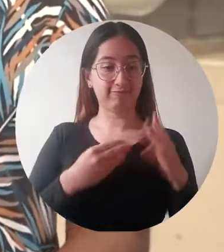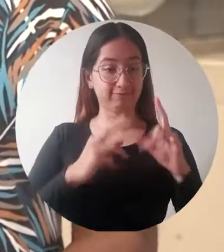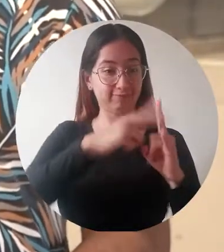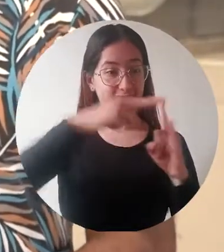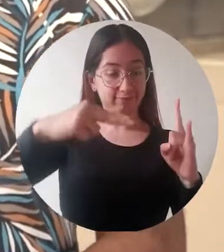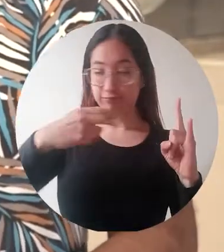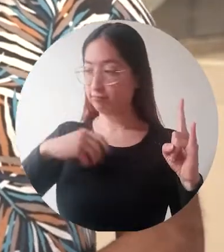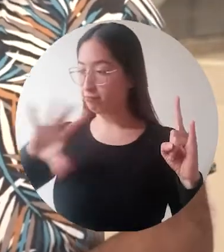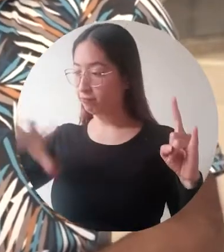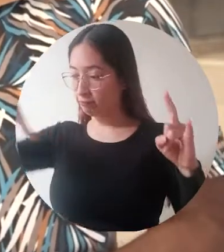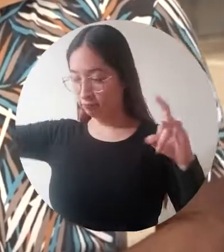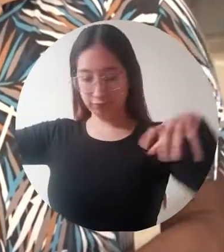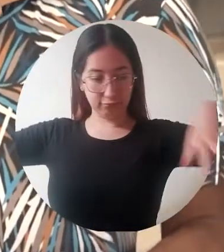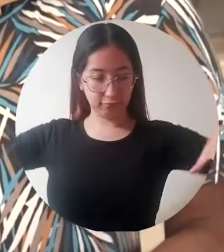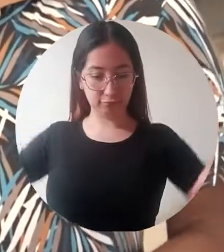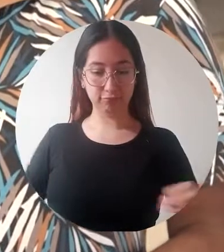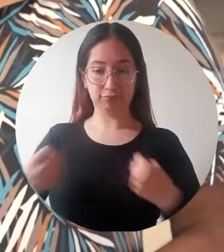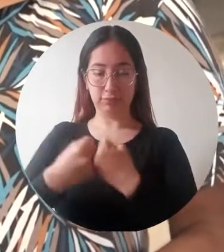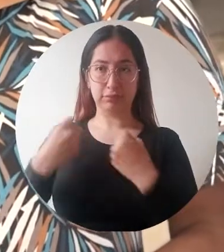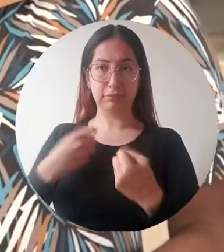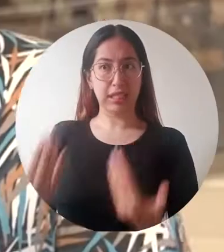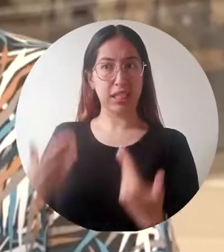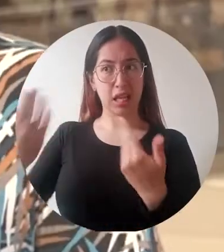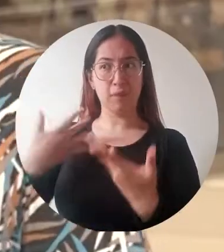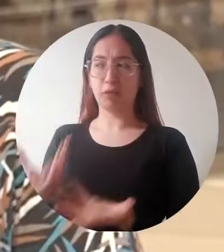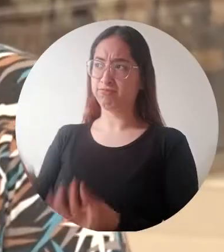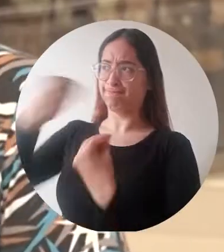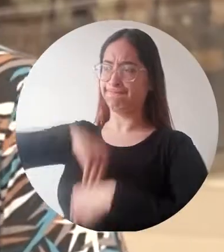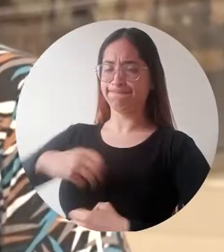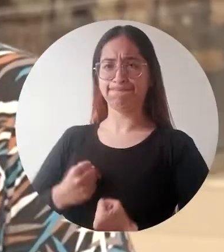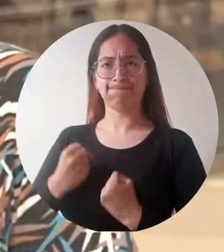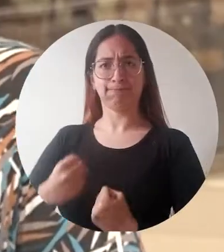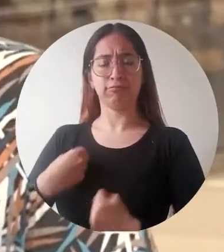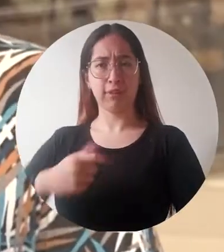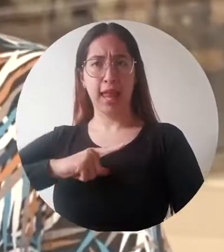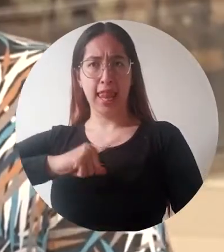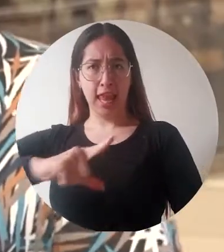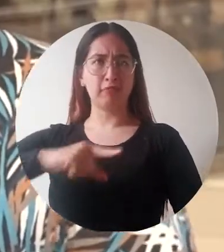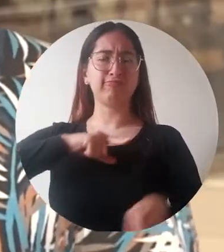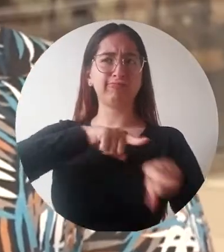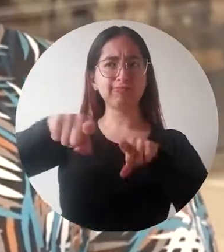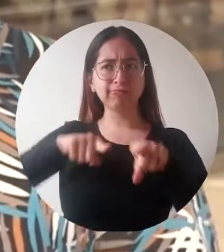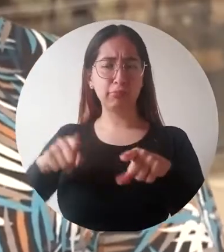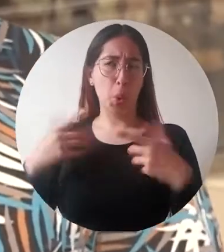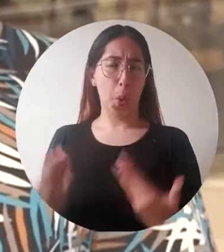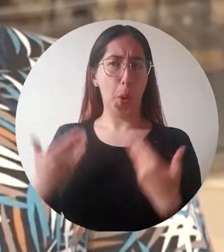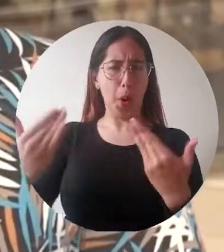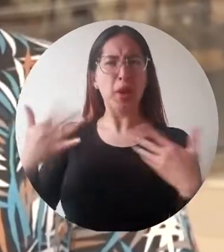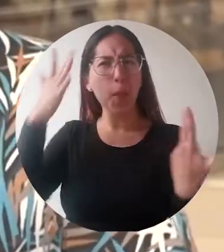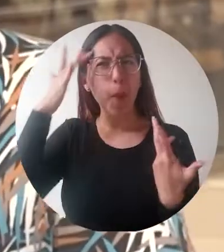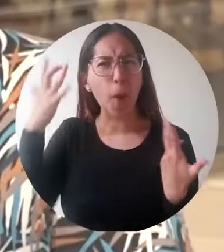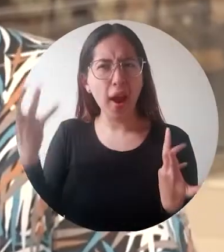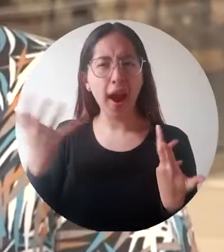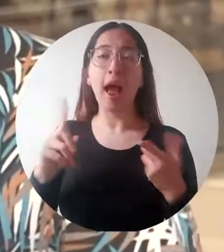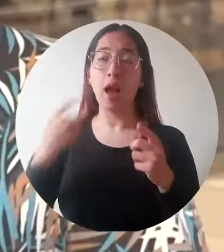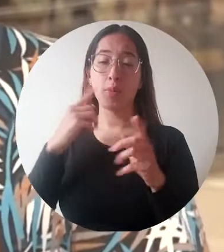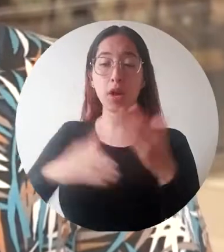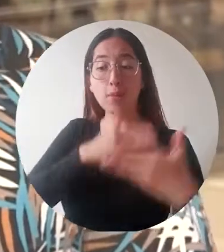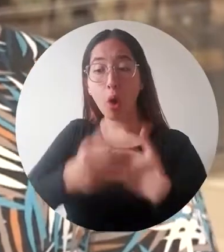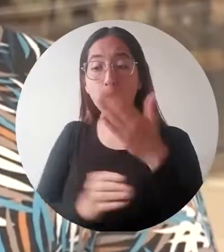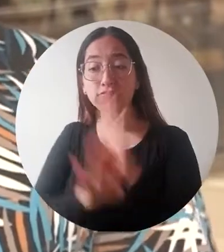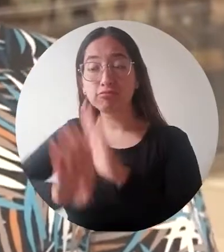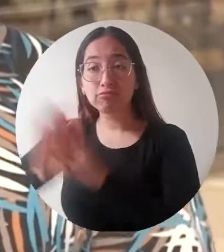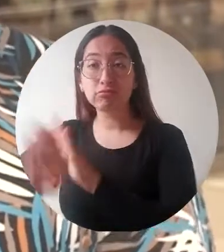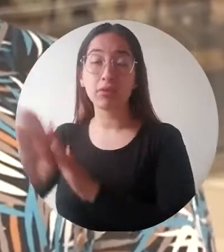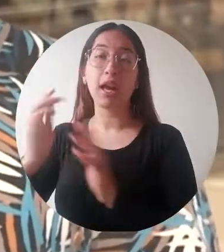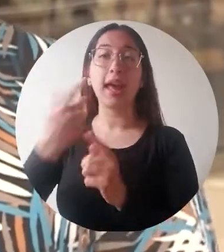fortalecernos a nosotros como líder en nuestras comunidades. Entonces es un gran componente, es una gran herramienta, puesto que nos ayuda en el desarrollo